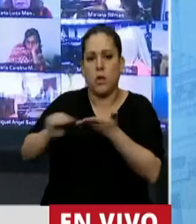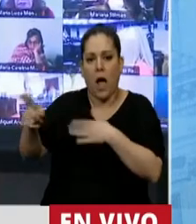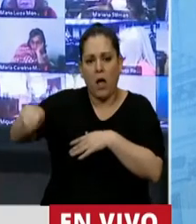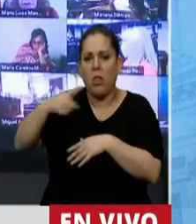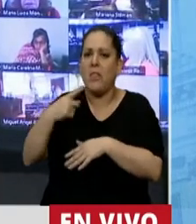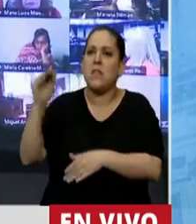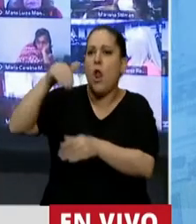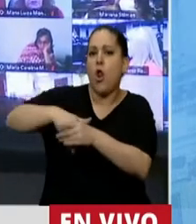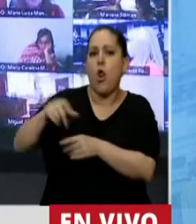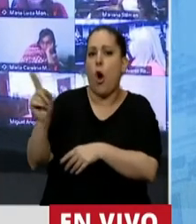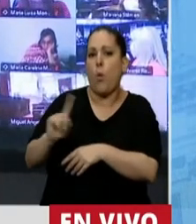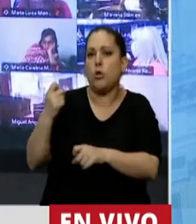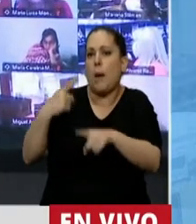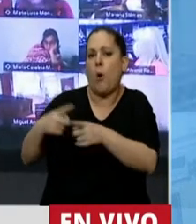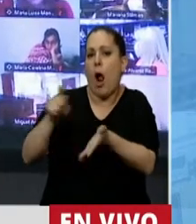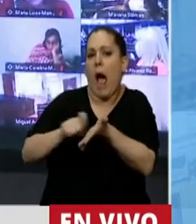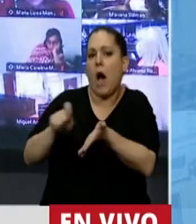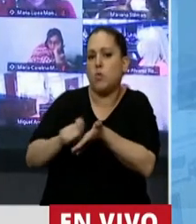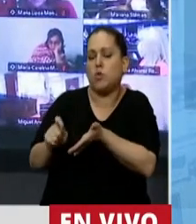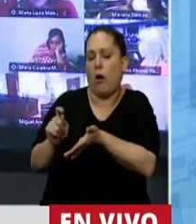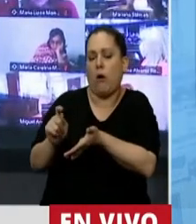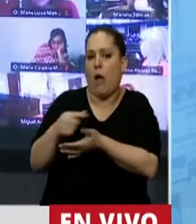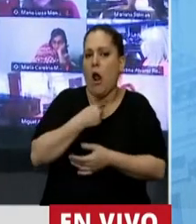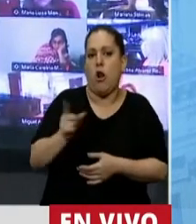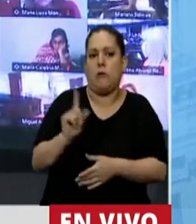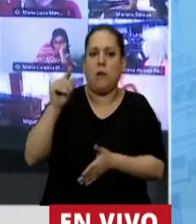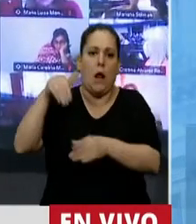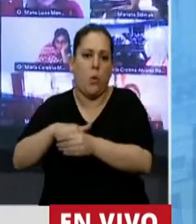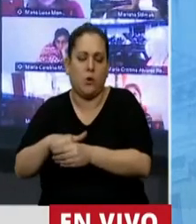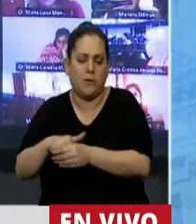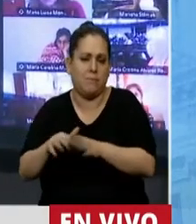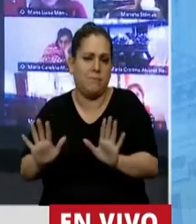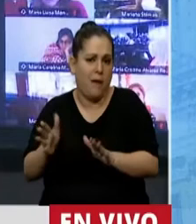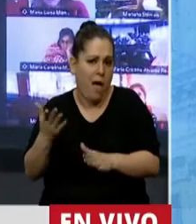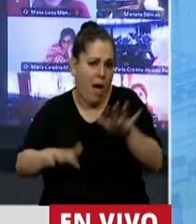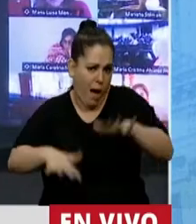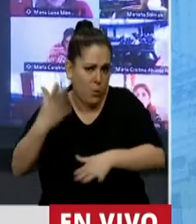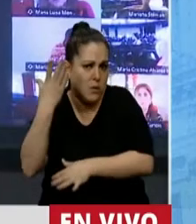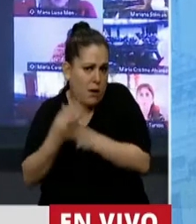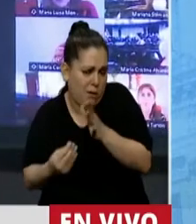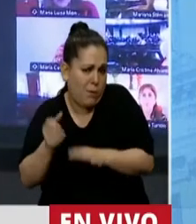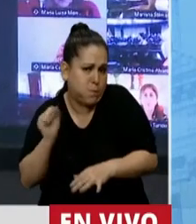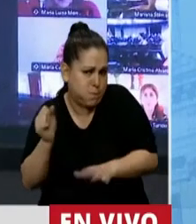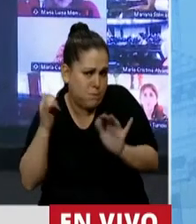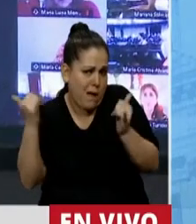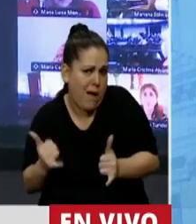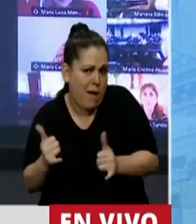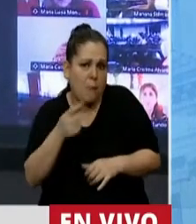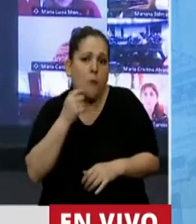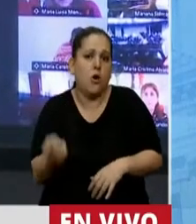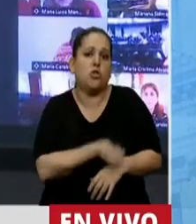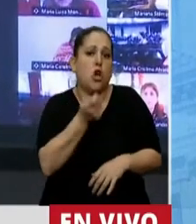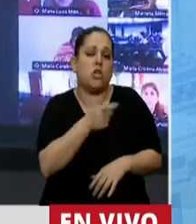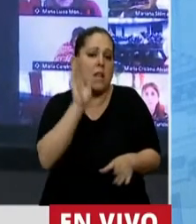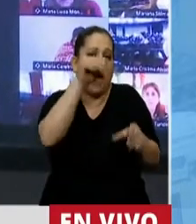opinante, que es que no votan una ley por el autor de la ley. Pero digo, sí cometen errores a veces haciendo política. Las socialistas no votaron el voto